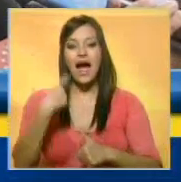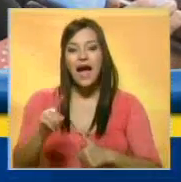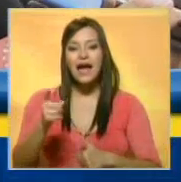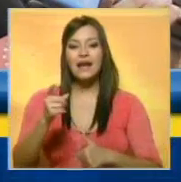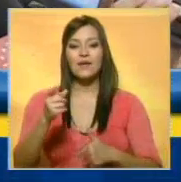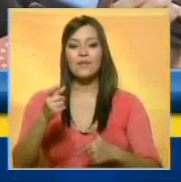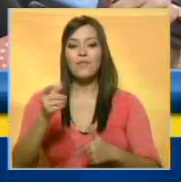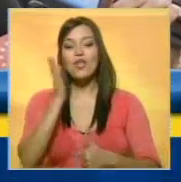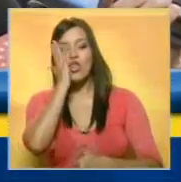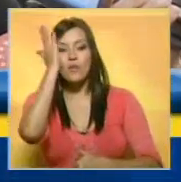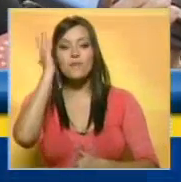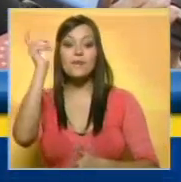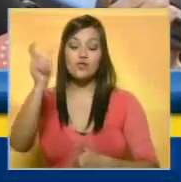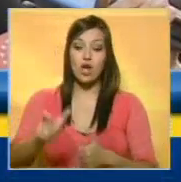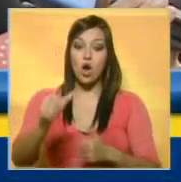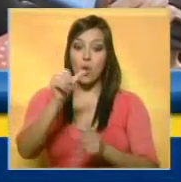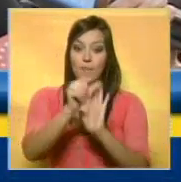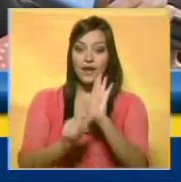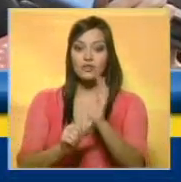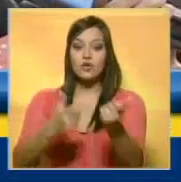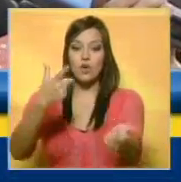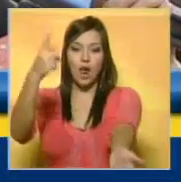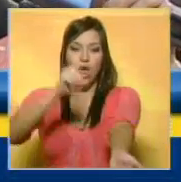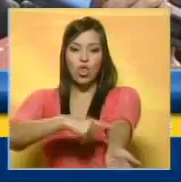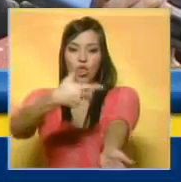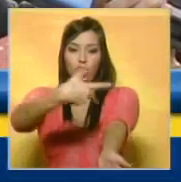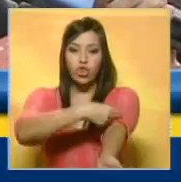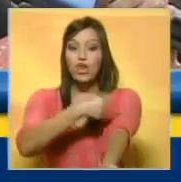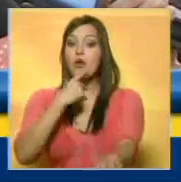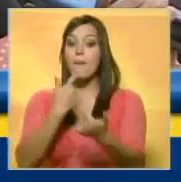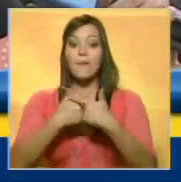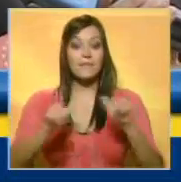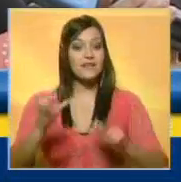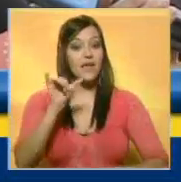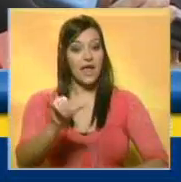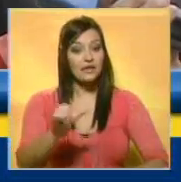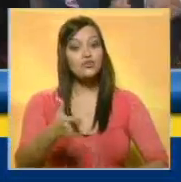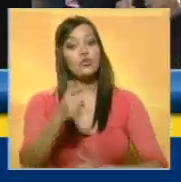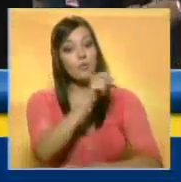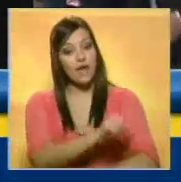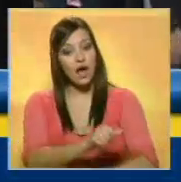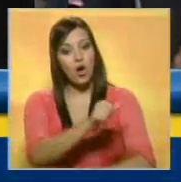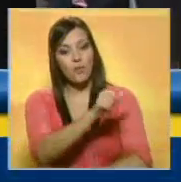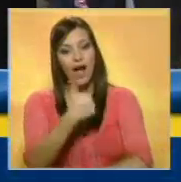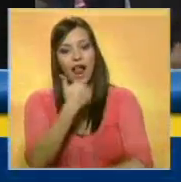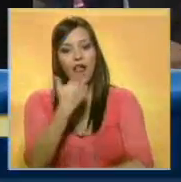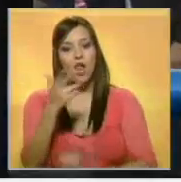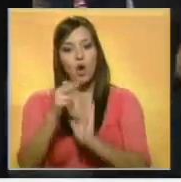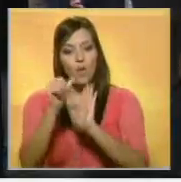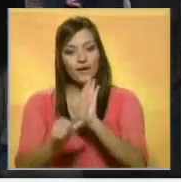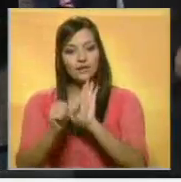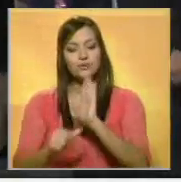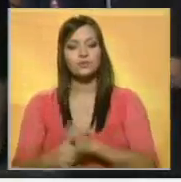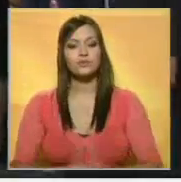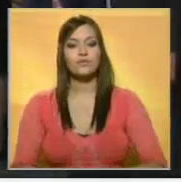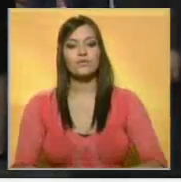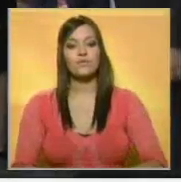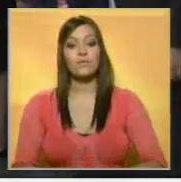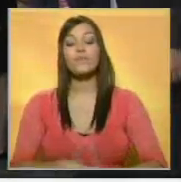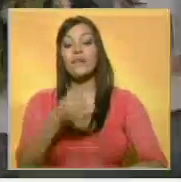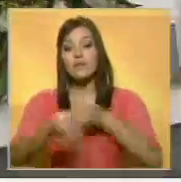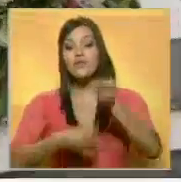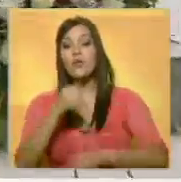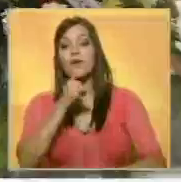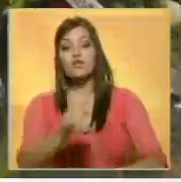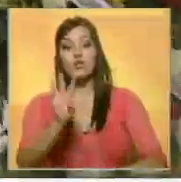general utilizada en estos centros que fueron allanados no es la permitida en este tipo de operaciones. Estas declaraciones fueron ofrecidas